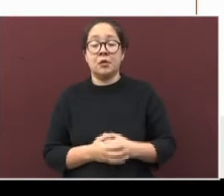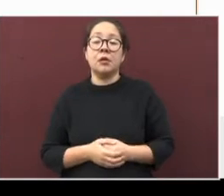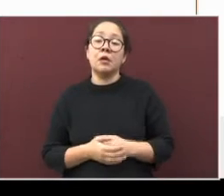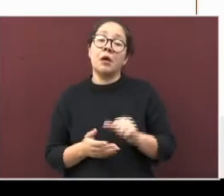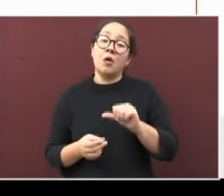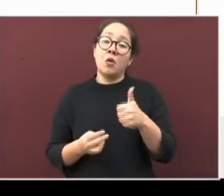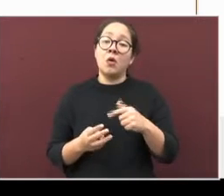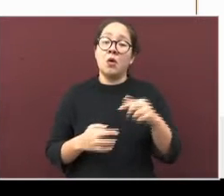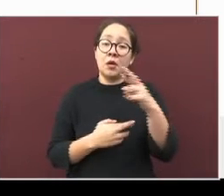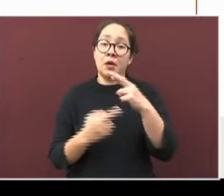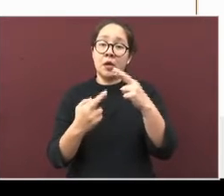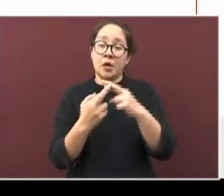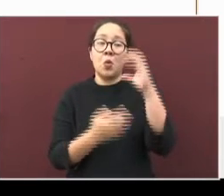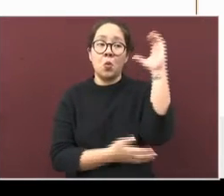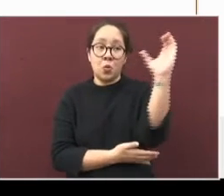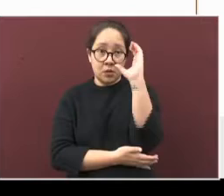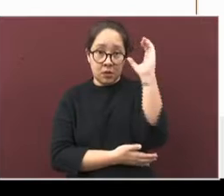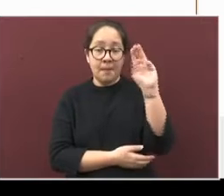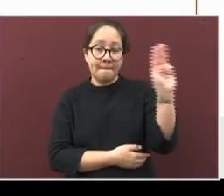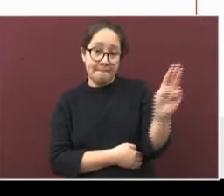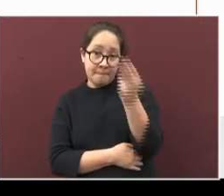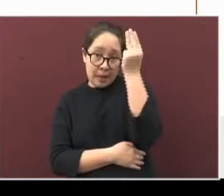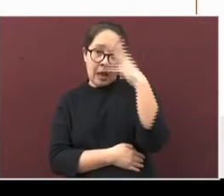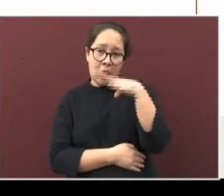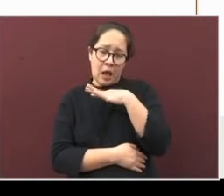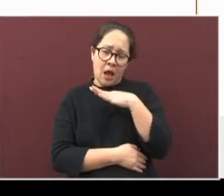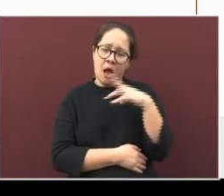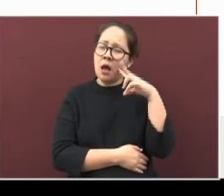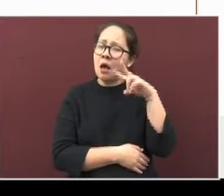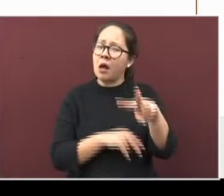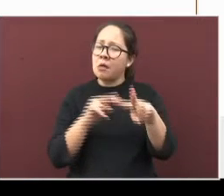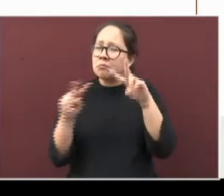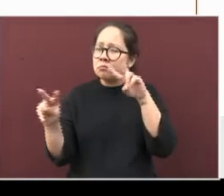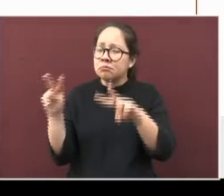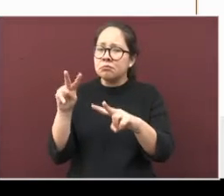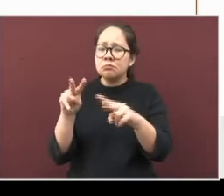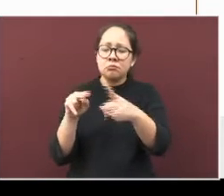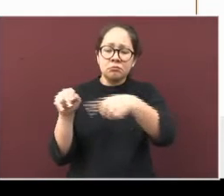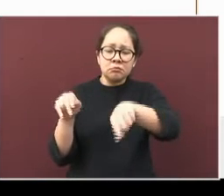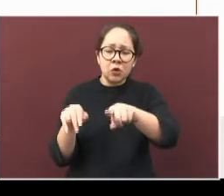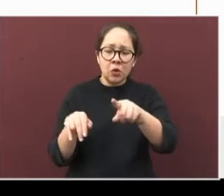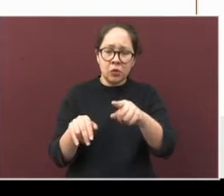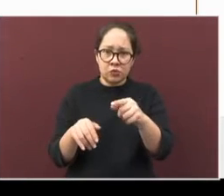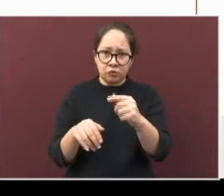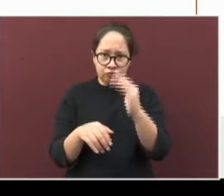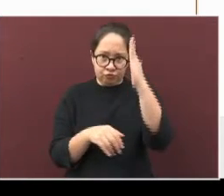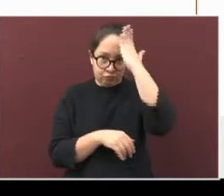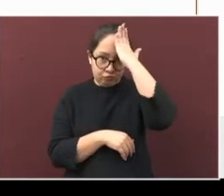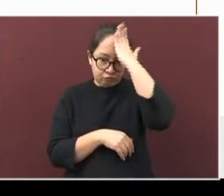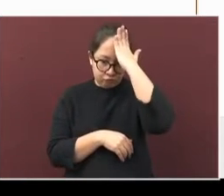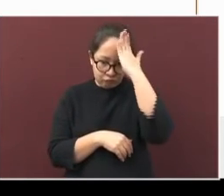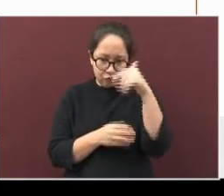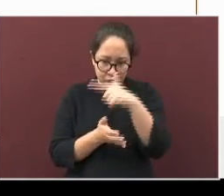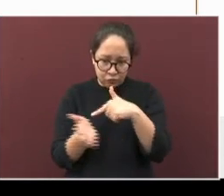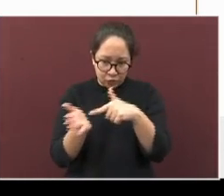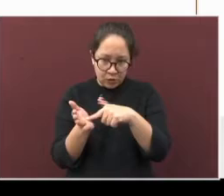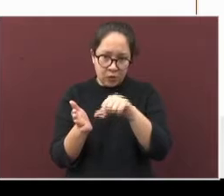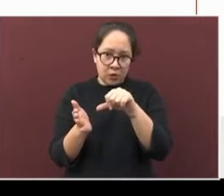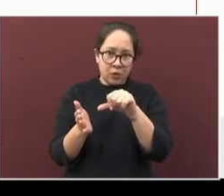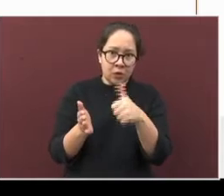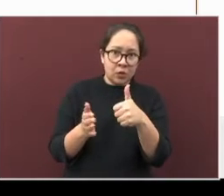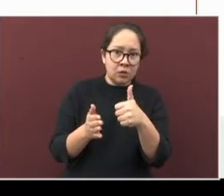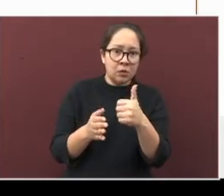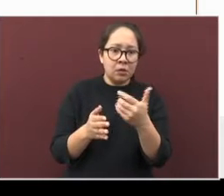Coatzacoalcos-Minatitlán, observamos cómo estas grandes cabeceras han cambiado de amarillo a naranja, mientras